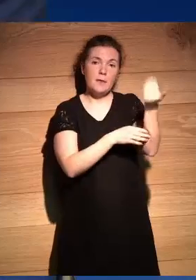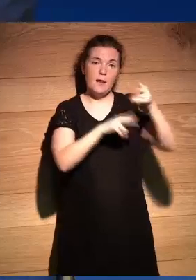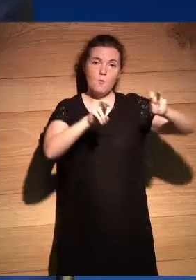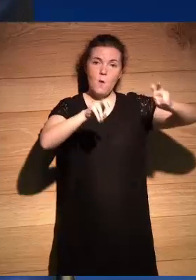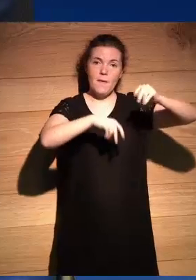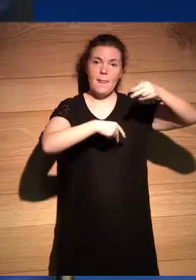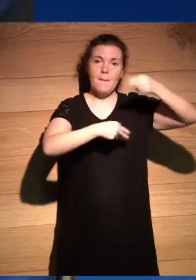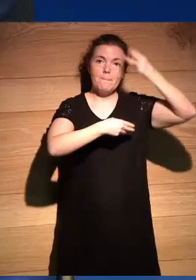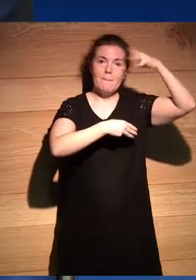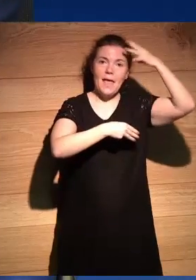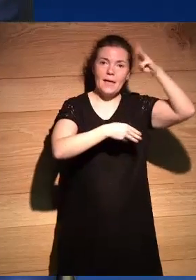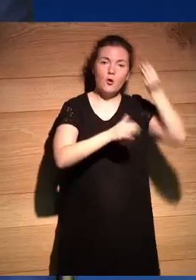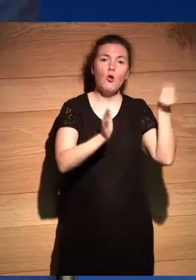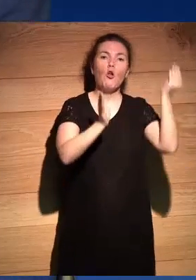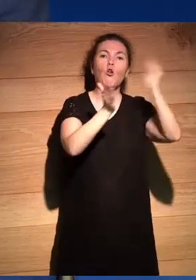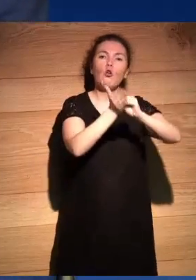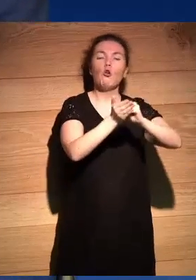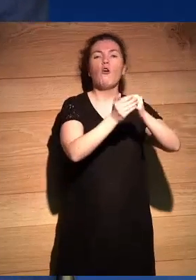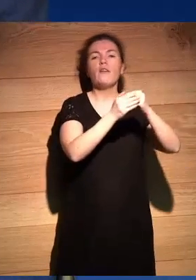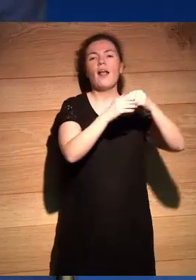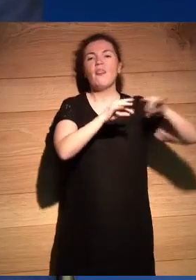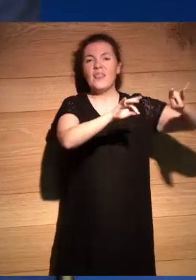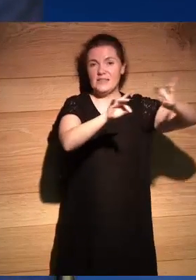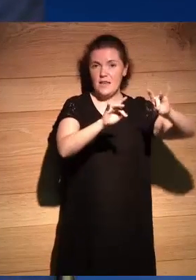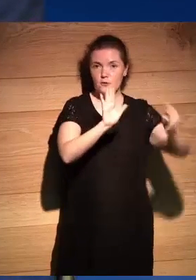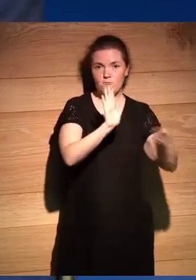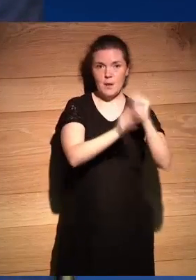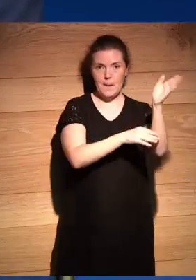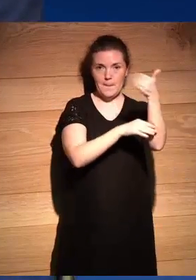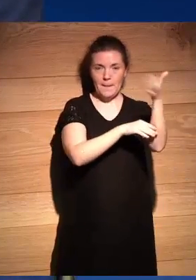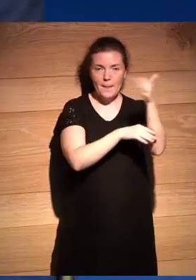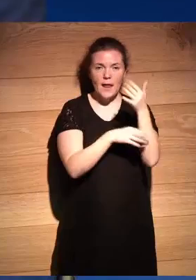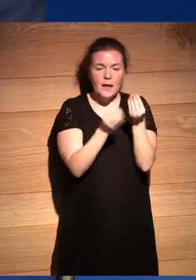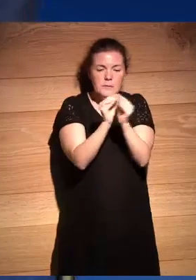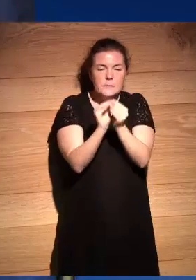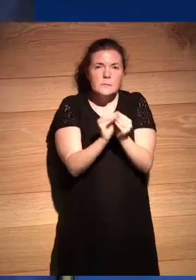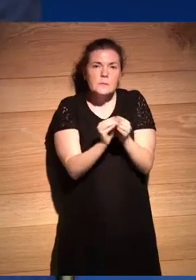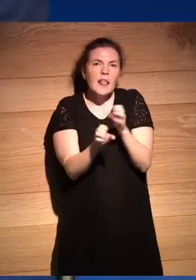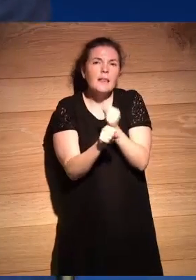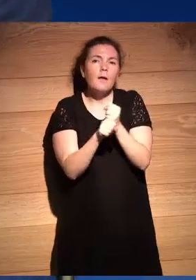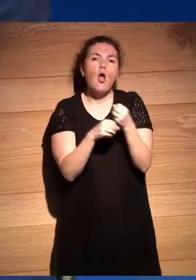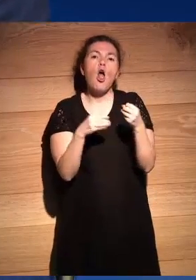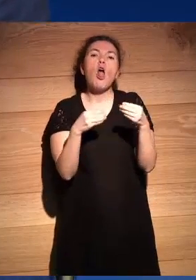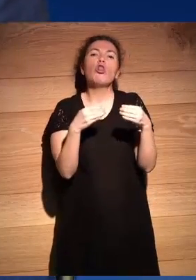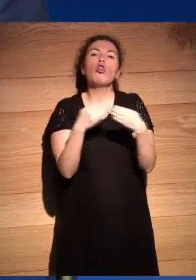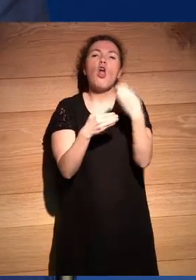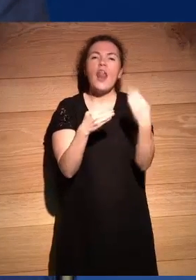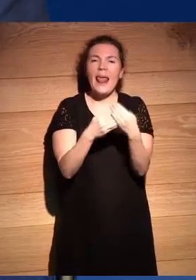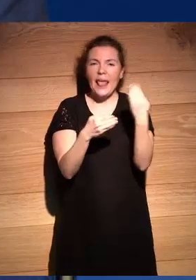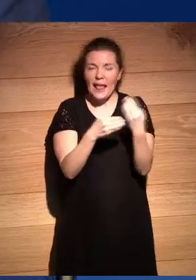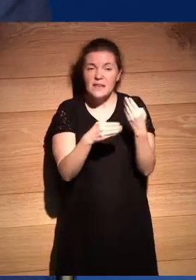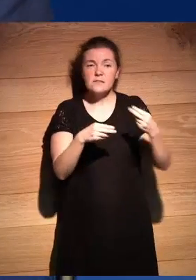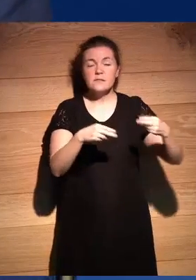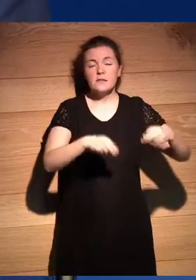México que incorporara los desiertos collage todo el trabajo dólares que gastábamos en la frontera